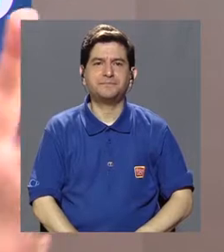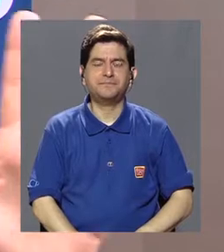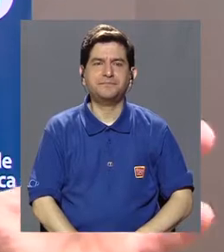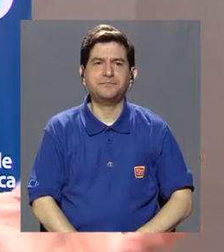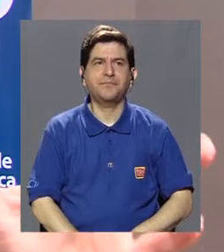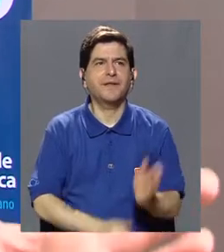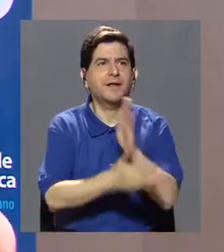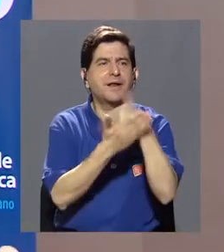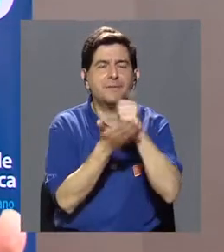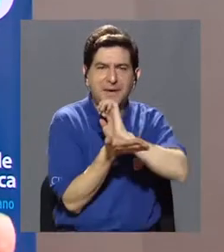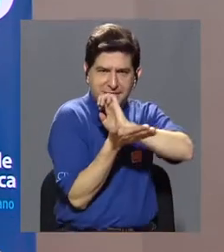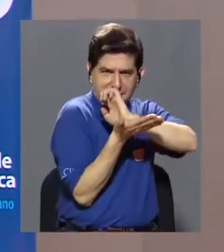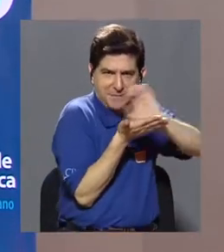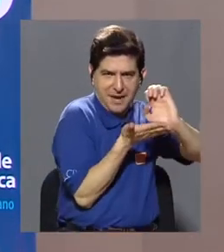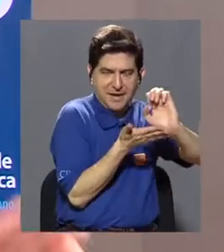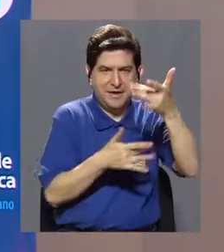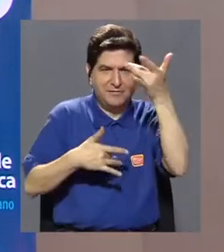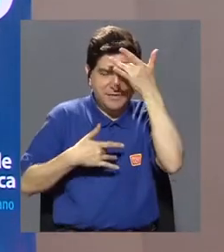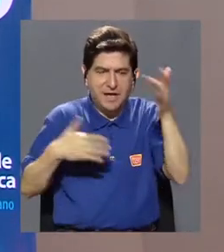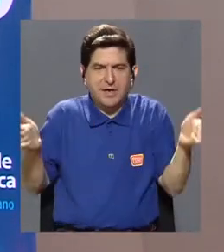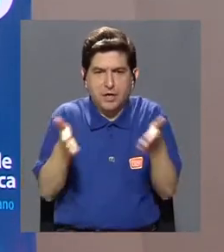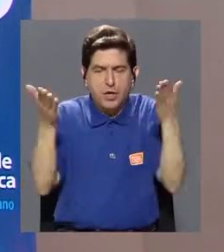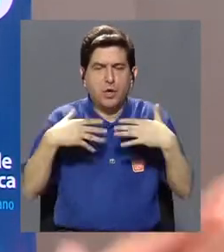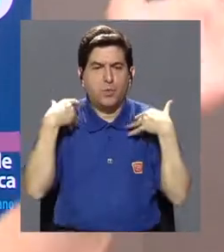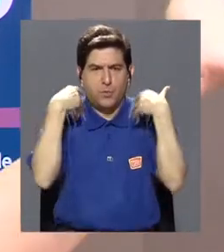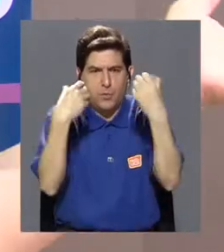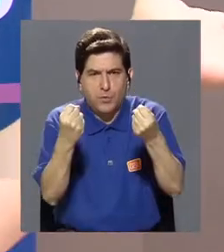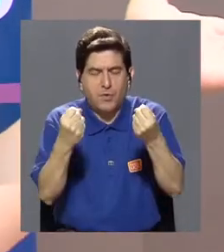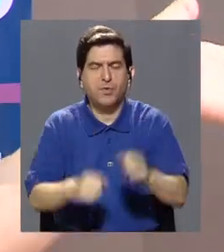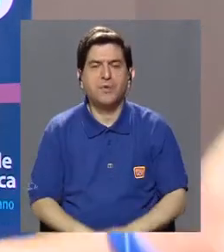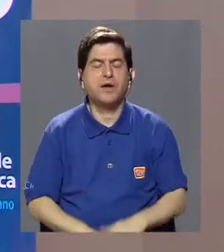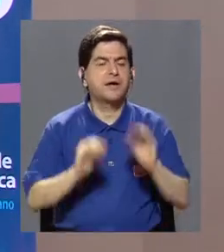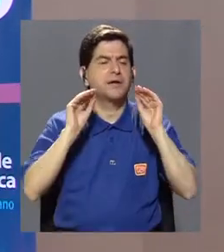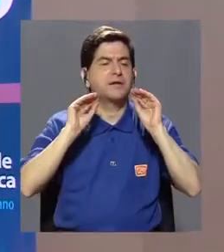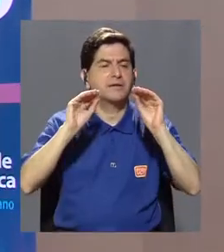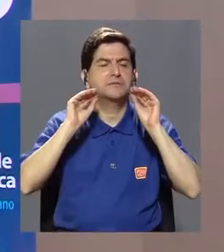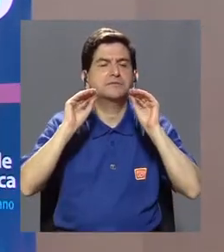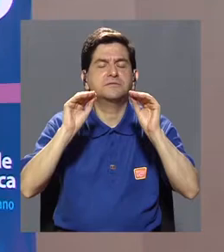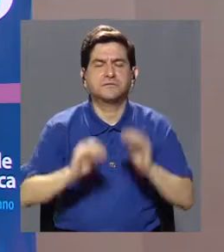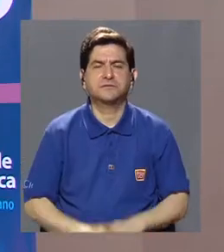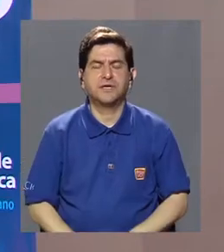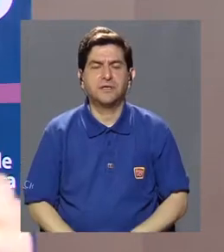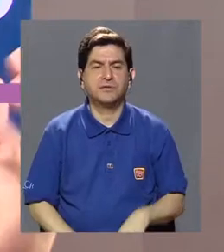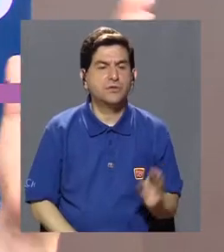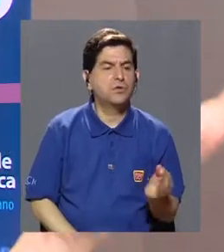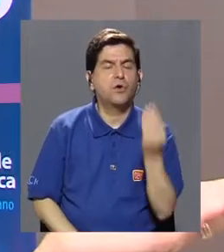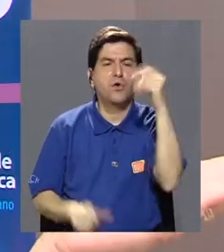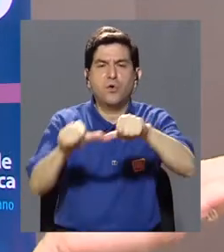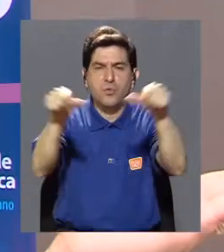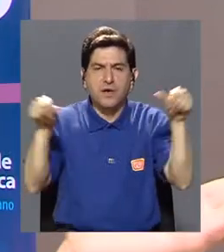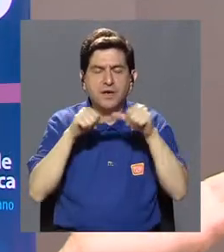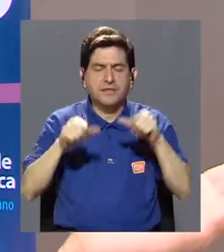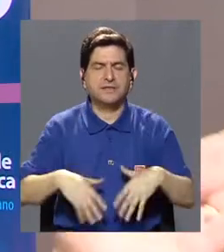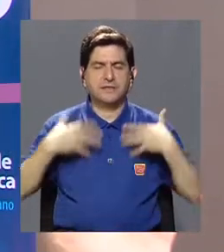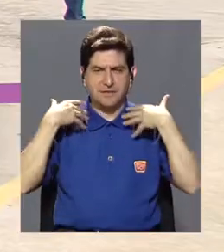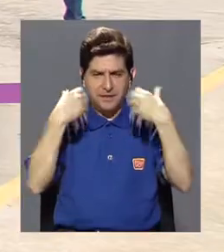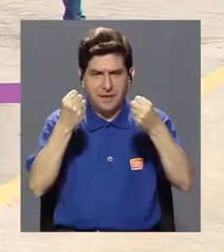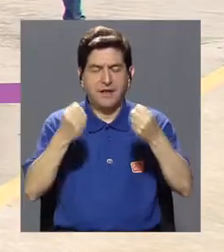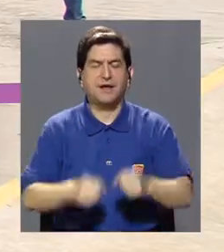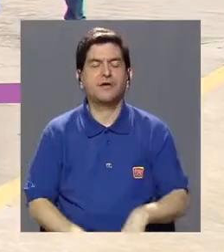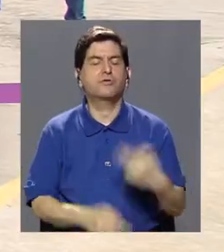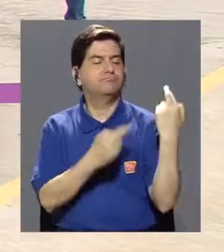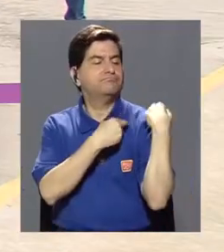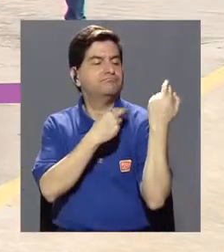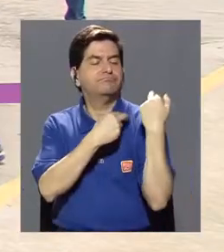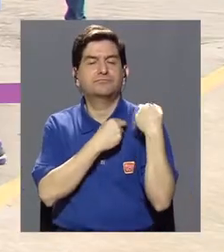aspecto preventivo y de promoción de la salud con clases. Los muchachos del área de salud son